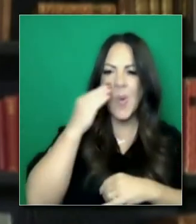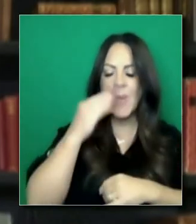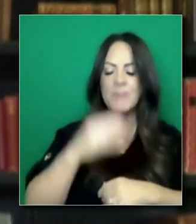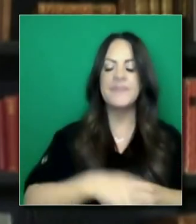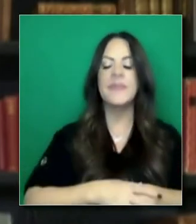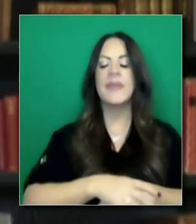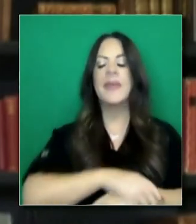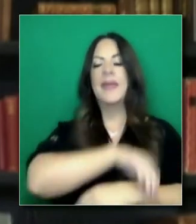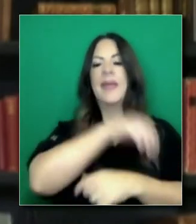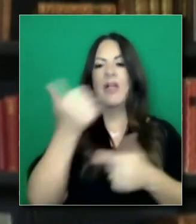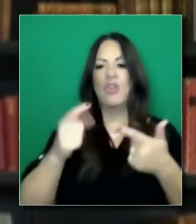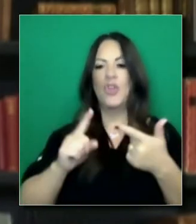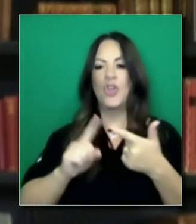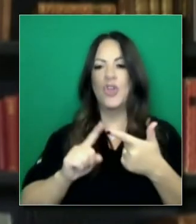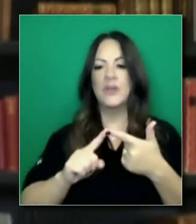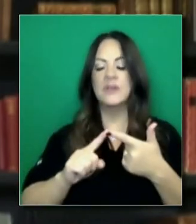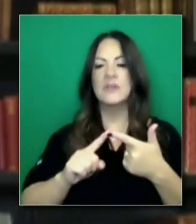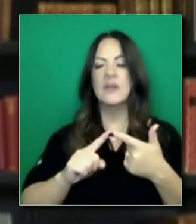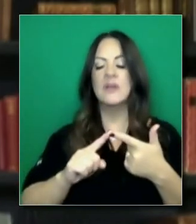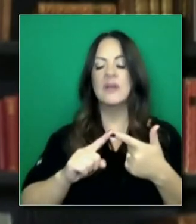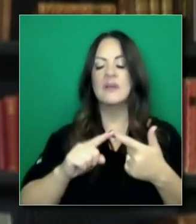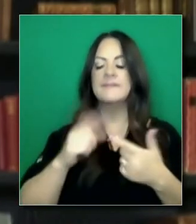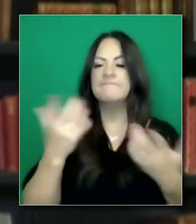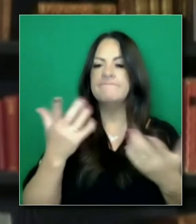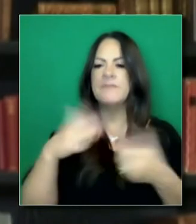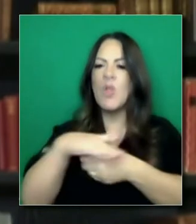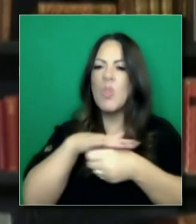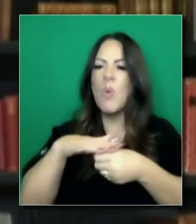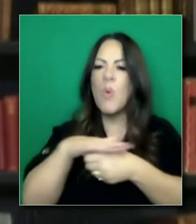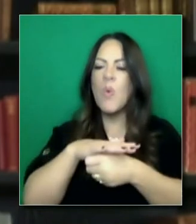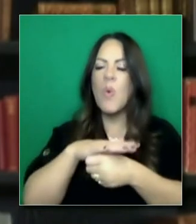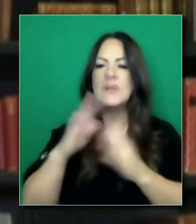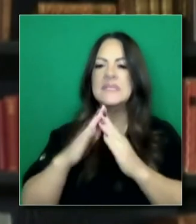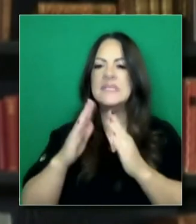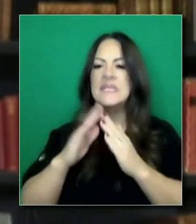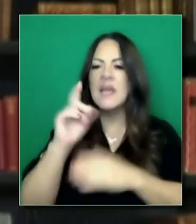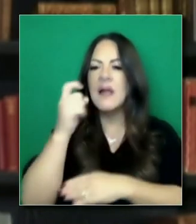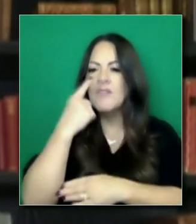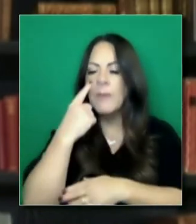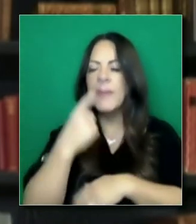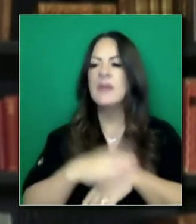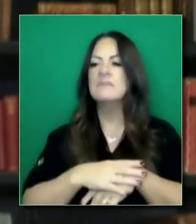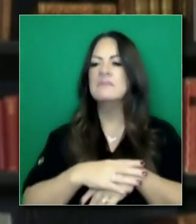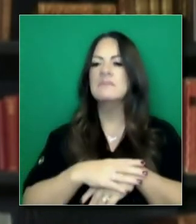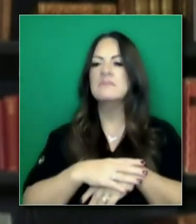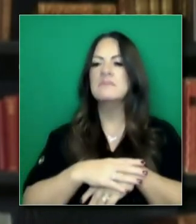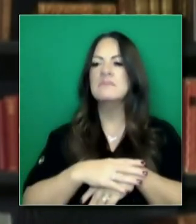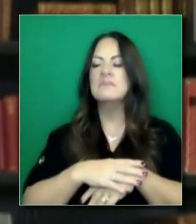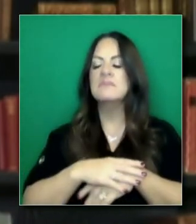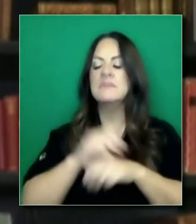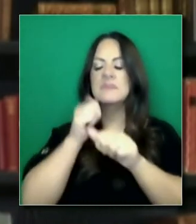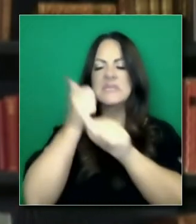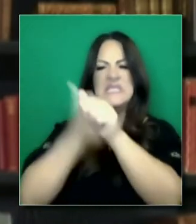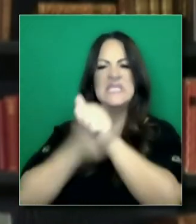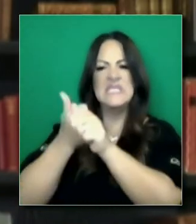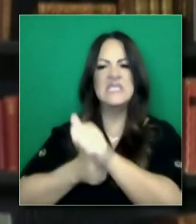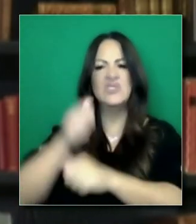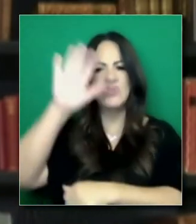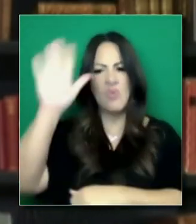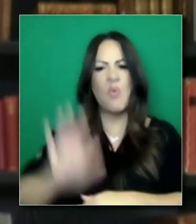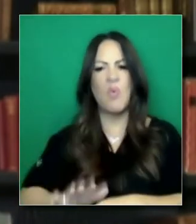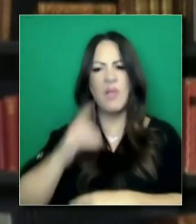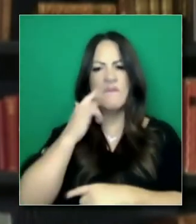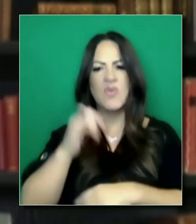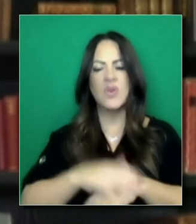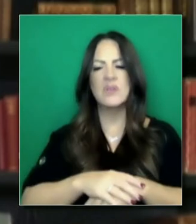al ver esto, el impacto del gobernador y la gran responsabilidad